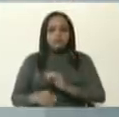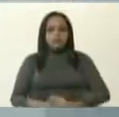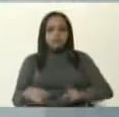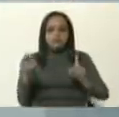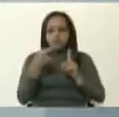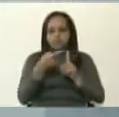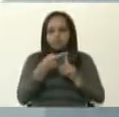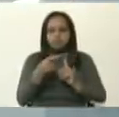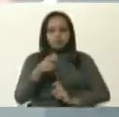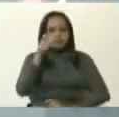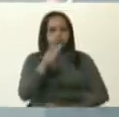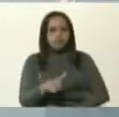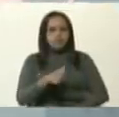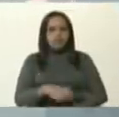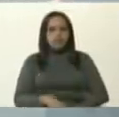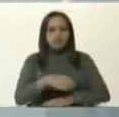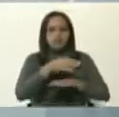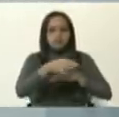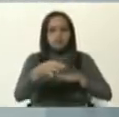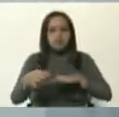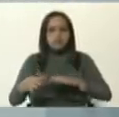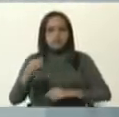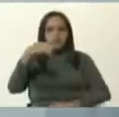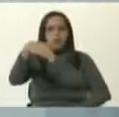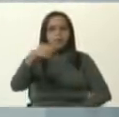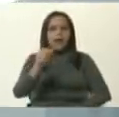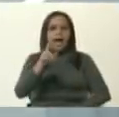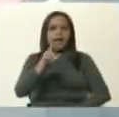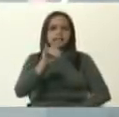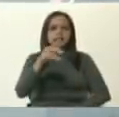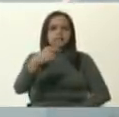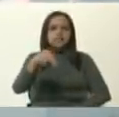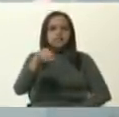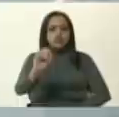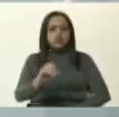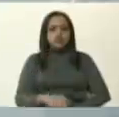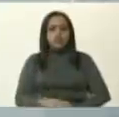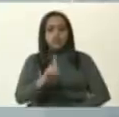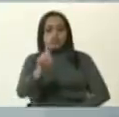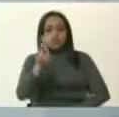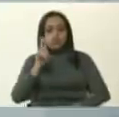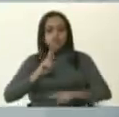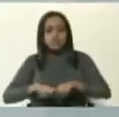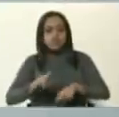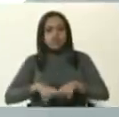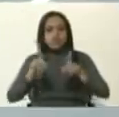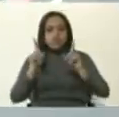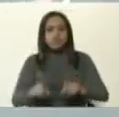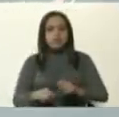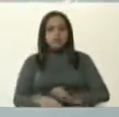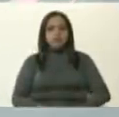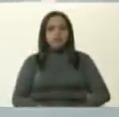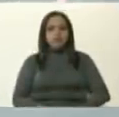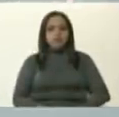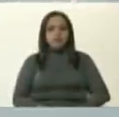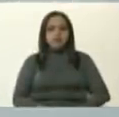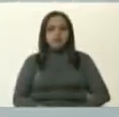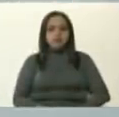persona del municipio Santiago Marinho, y un niño también del municipio